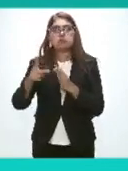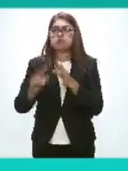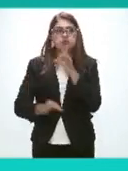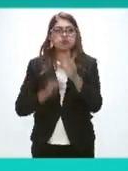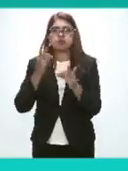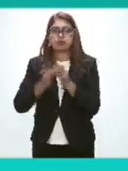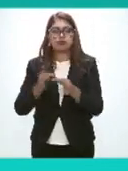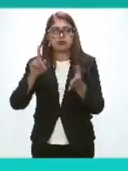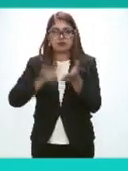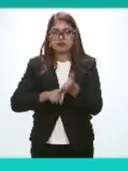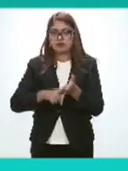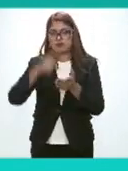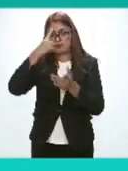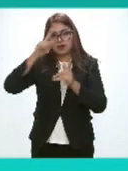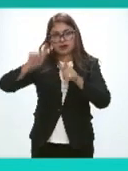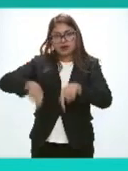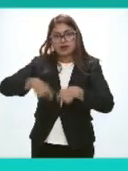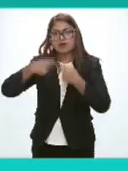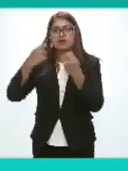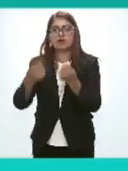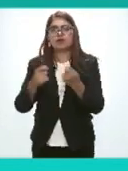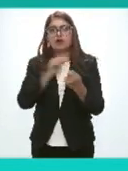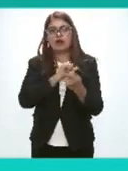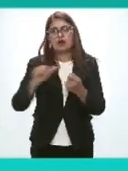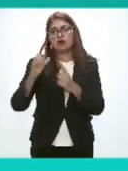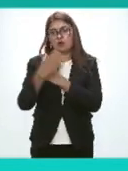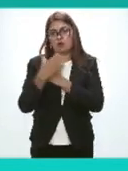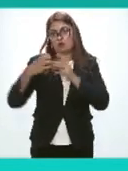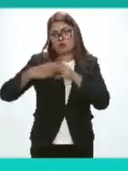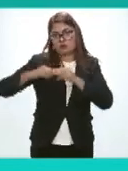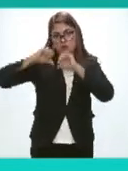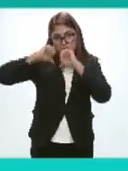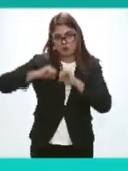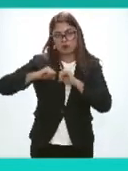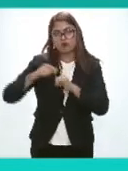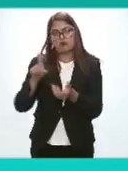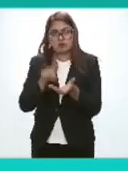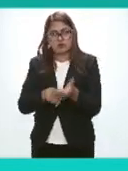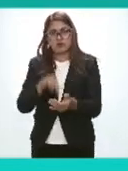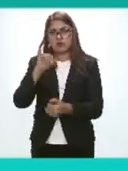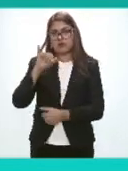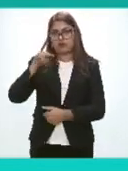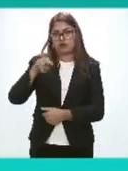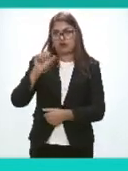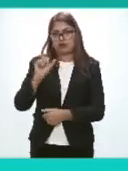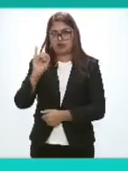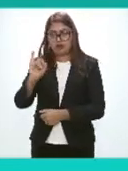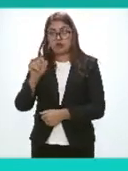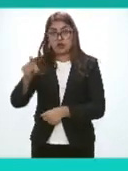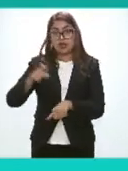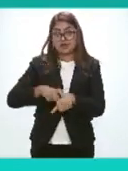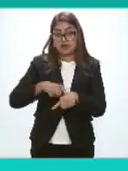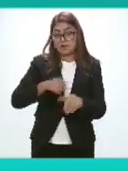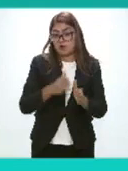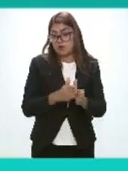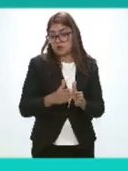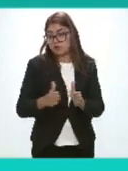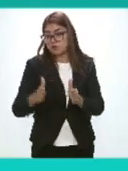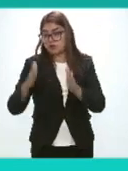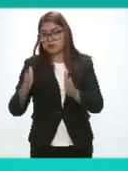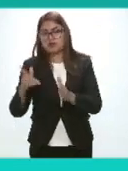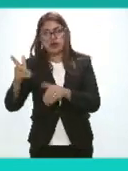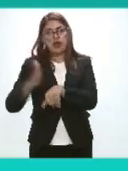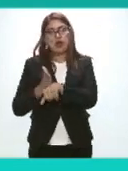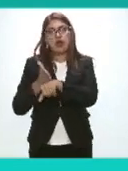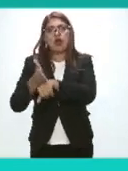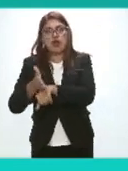cabo la designación de las personas comisionadas del INAI Dado que se ha excedido el tiempo razonable